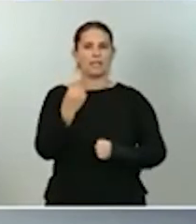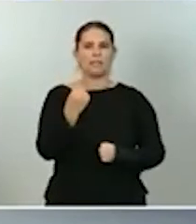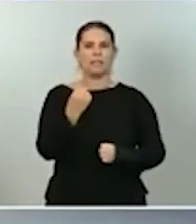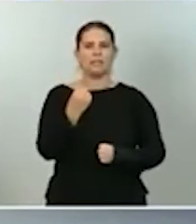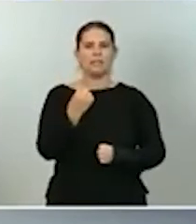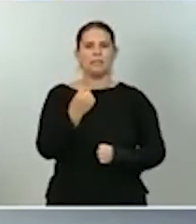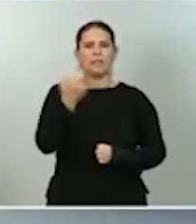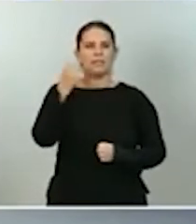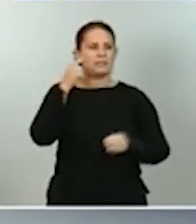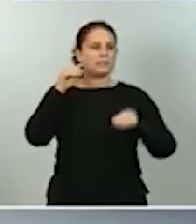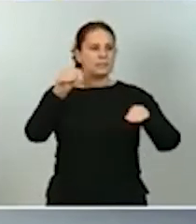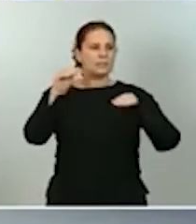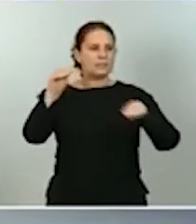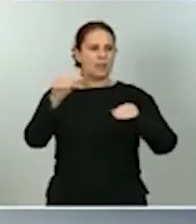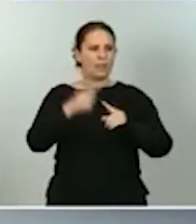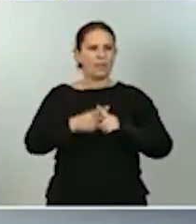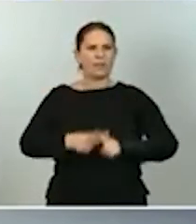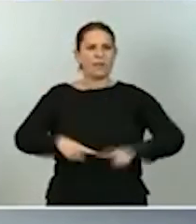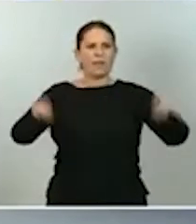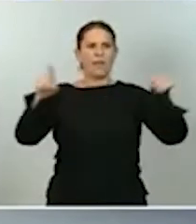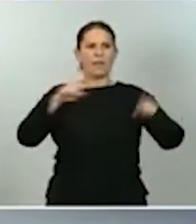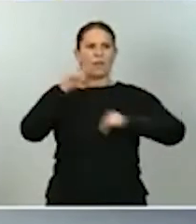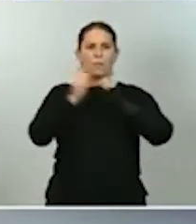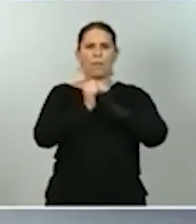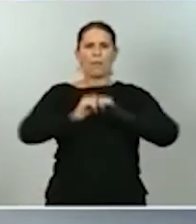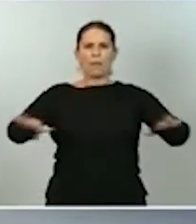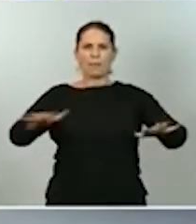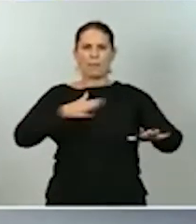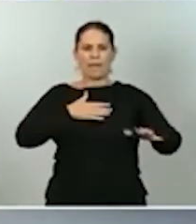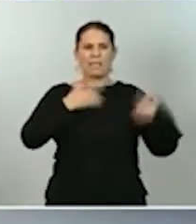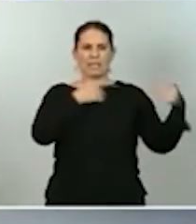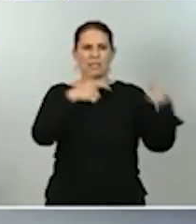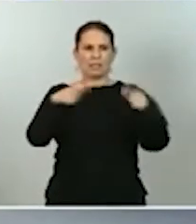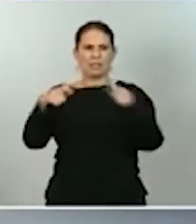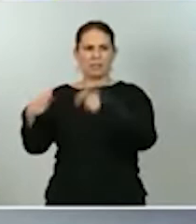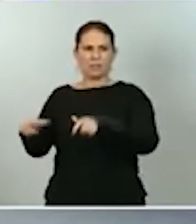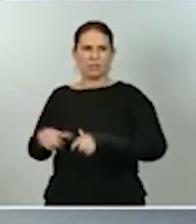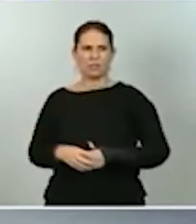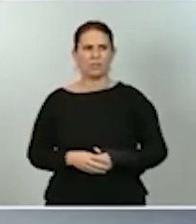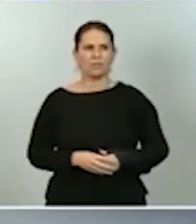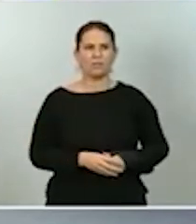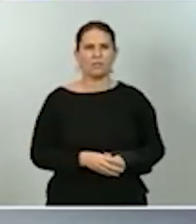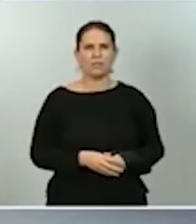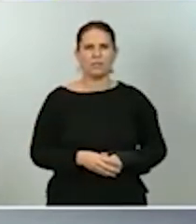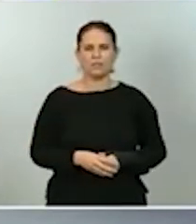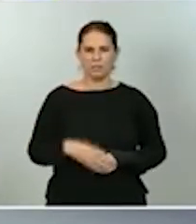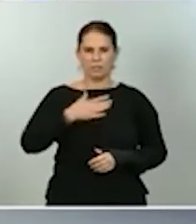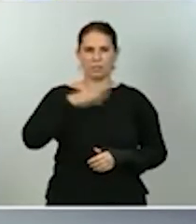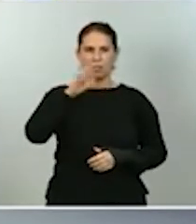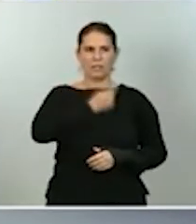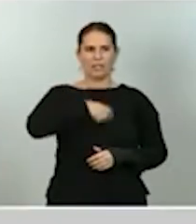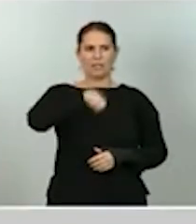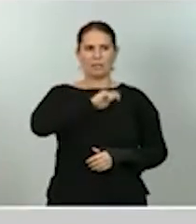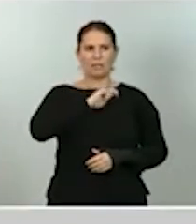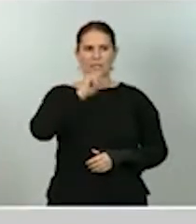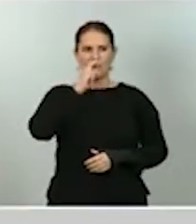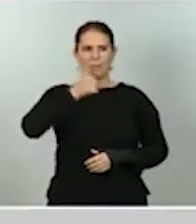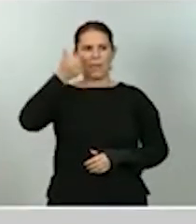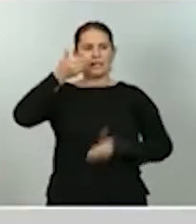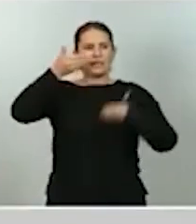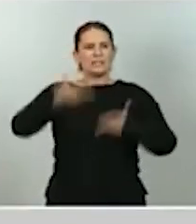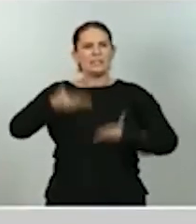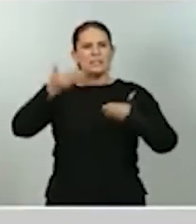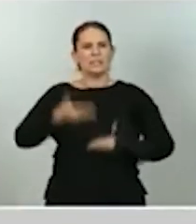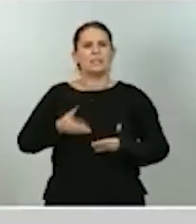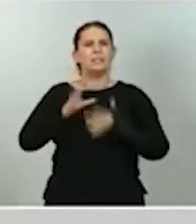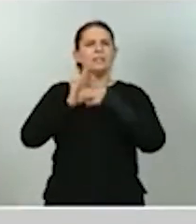de la pandemia en los diferentes sectores. En nuestro país tienen un mayor peso relativo a aquellos sectores que se han visto